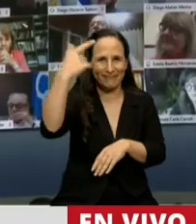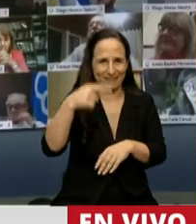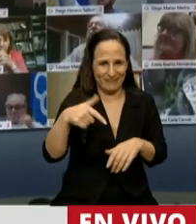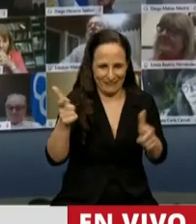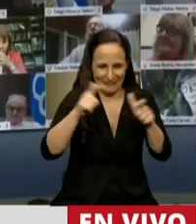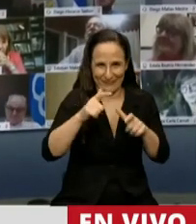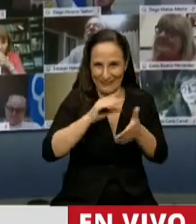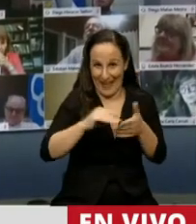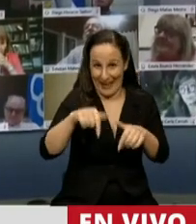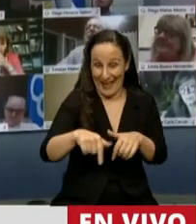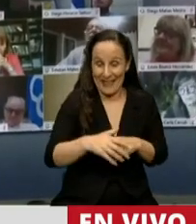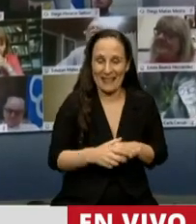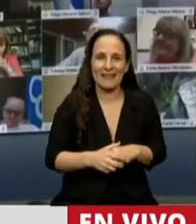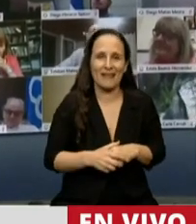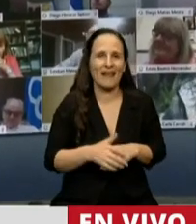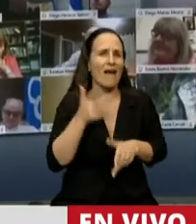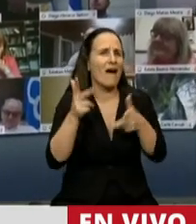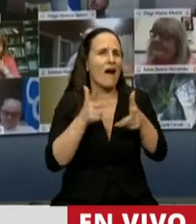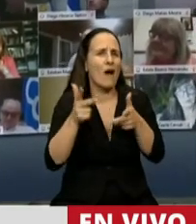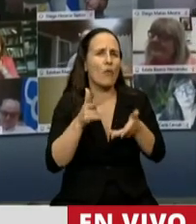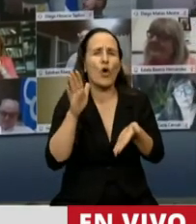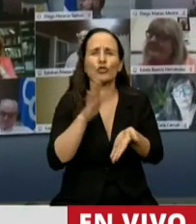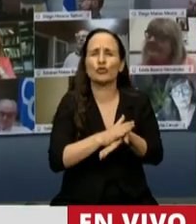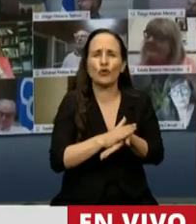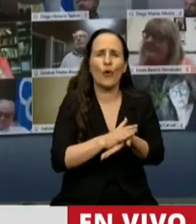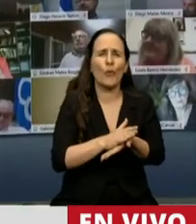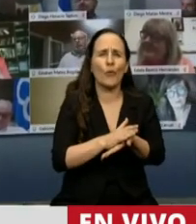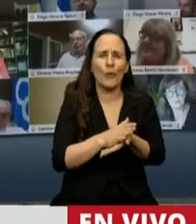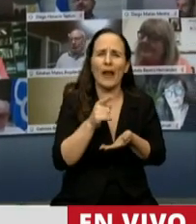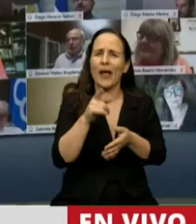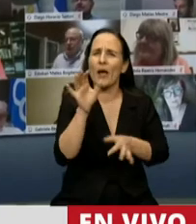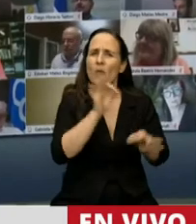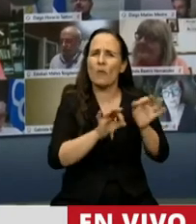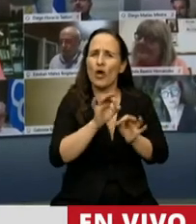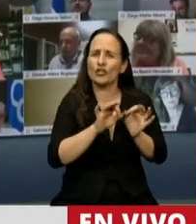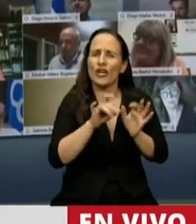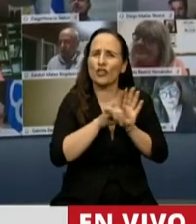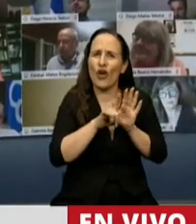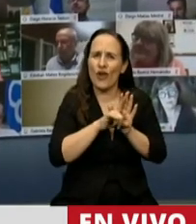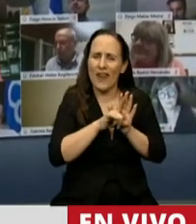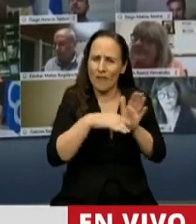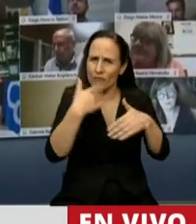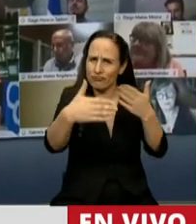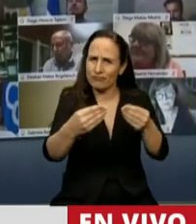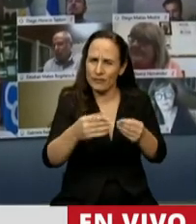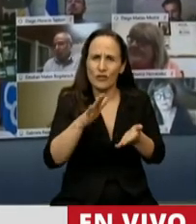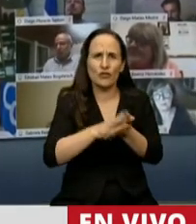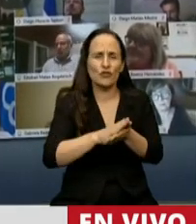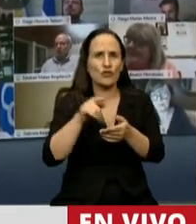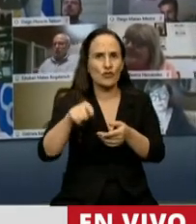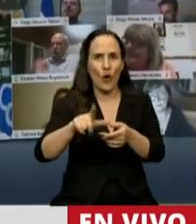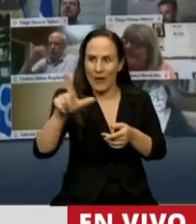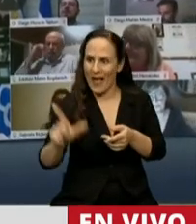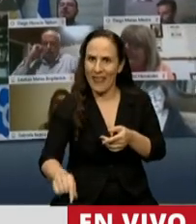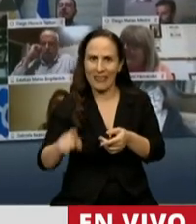Cámara de Diputados, donde habló del avance que tiene el proyecto de la base naval integrada y del polo logístico